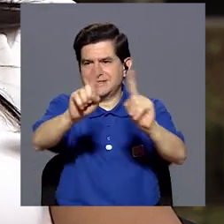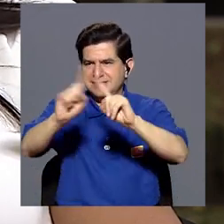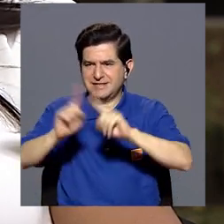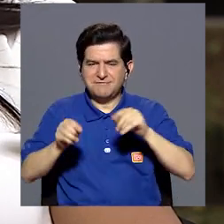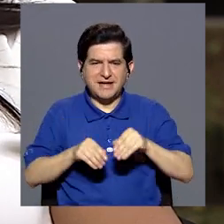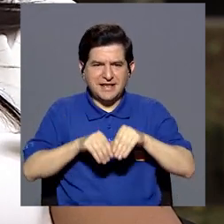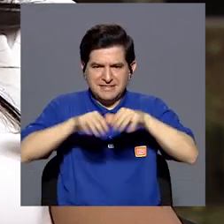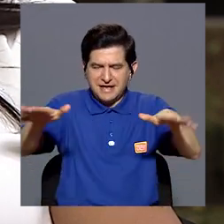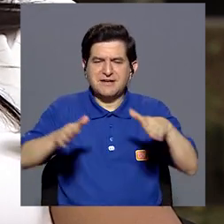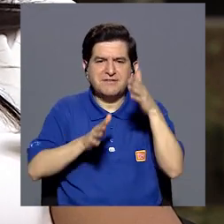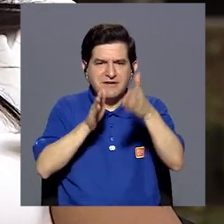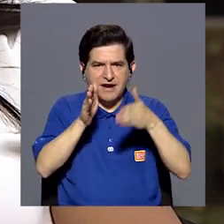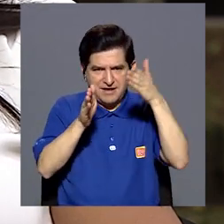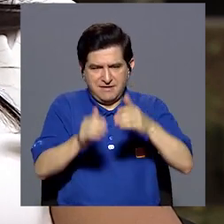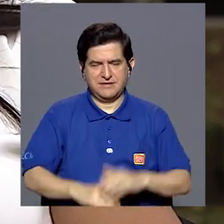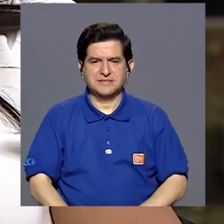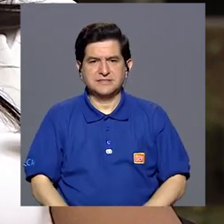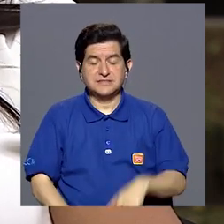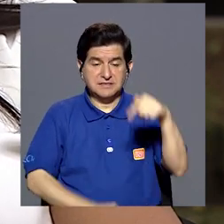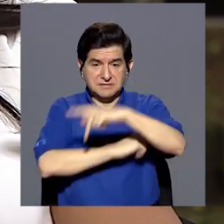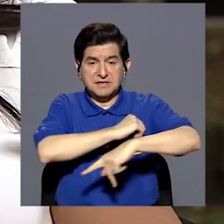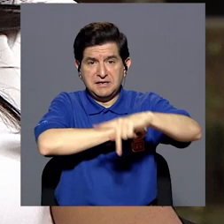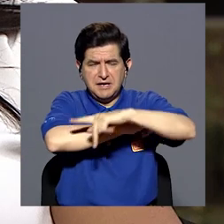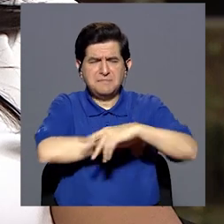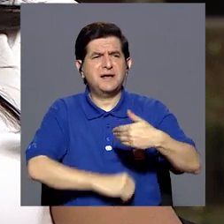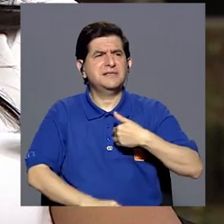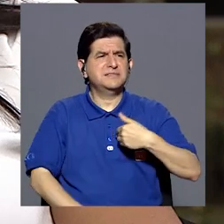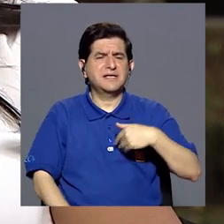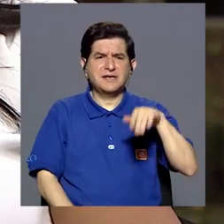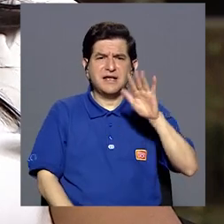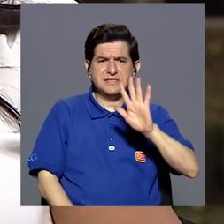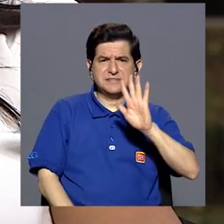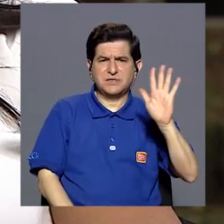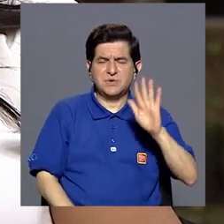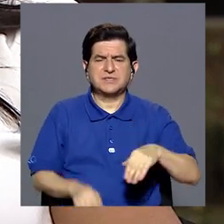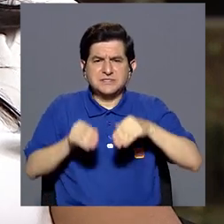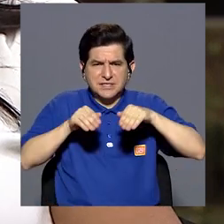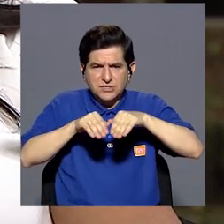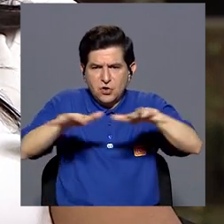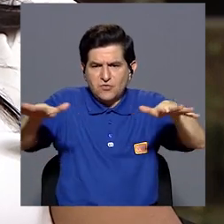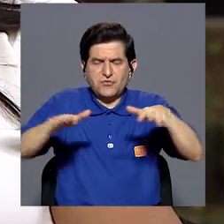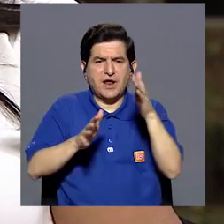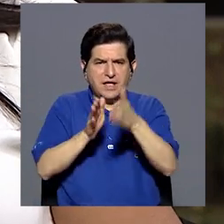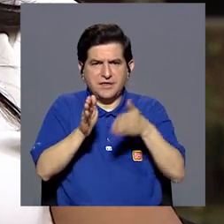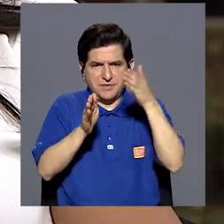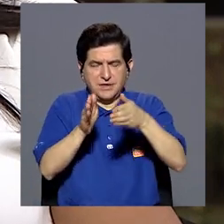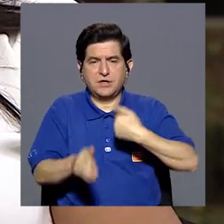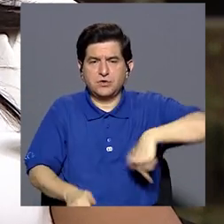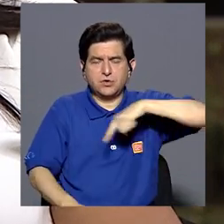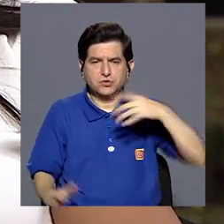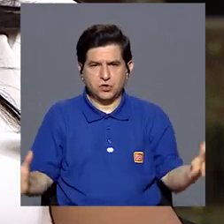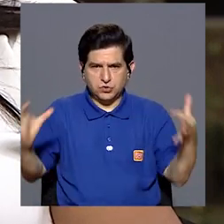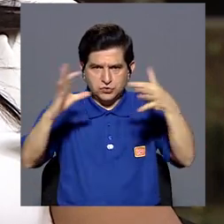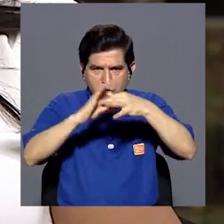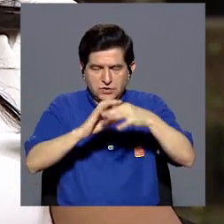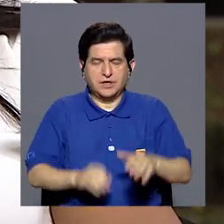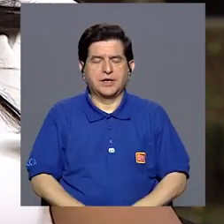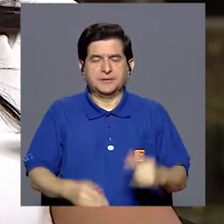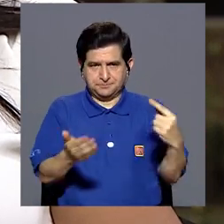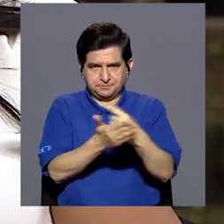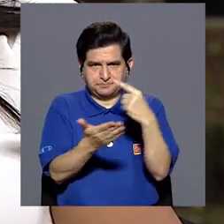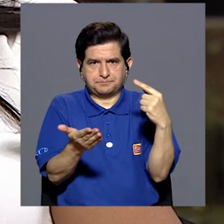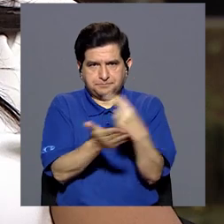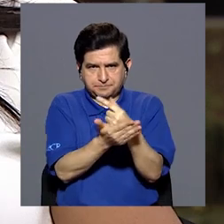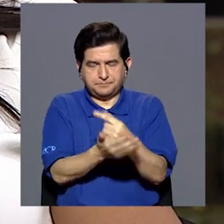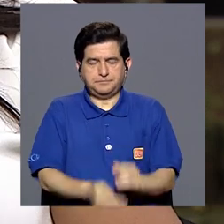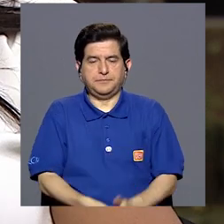las diferentes redes de cuido. A nivel del país hay alrededor de unas 55 redes de cuido. Nosotros coordinamos la del Cantón